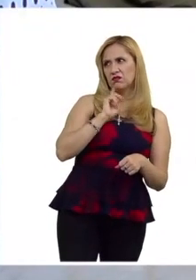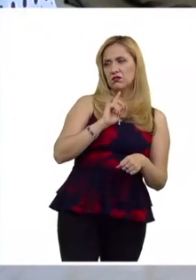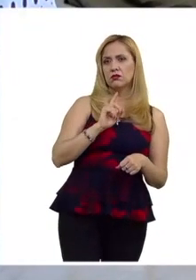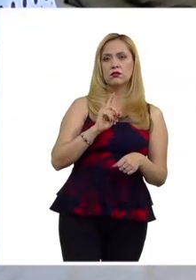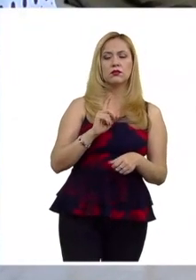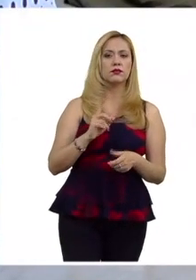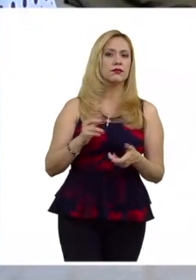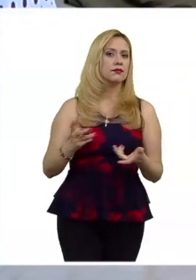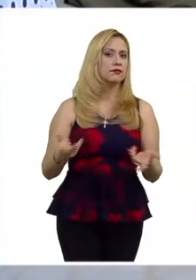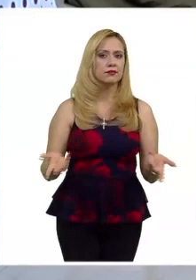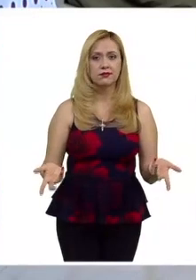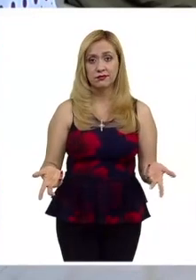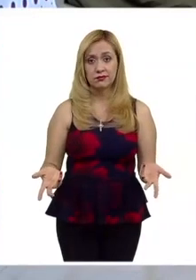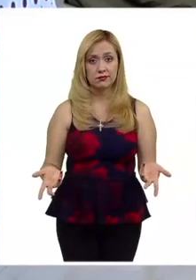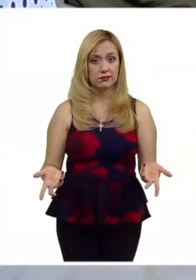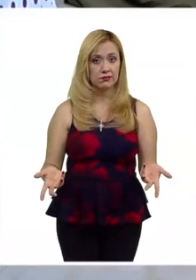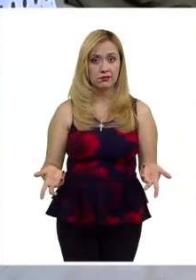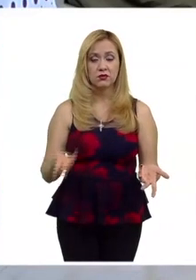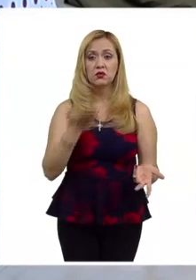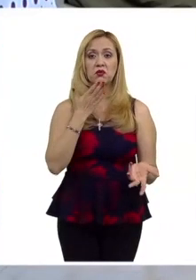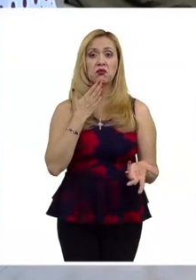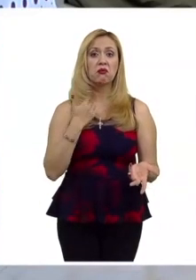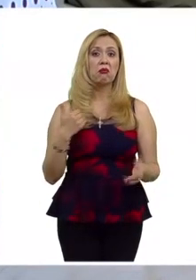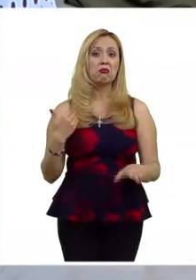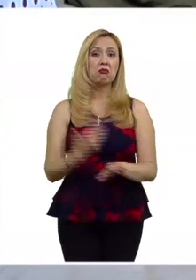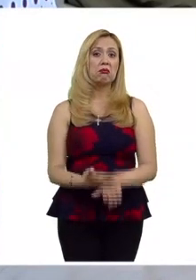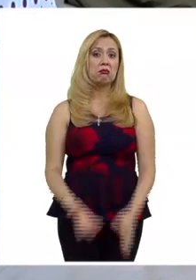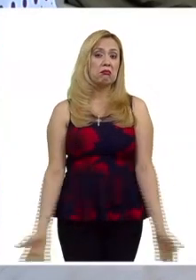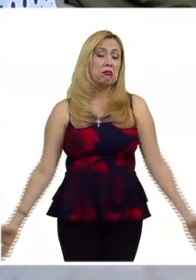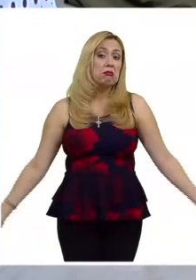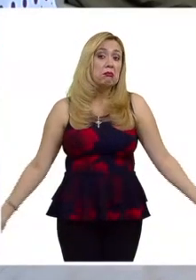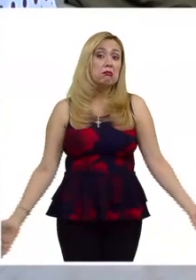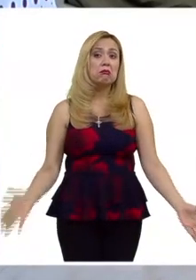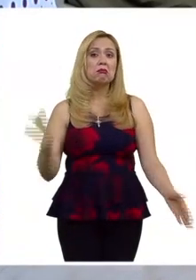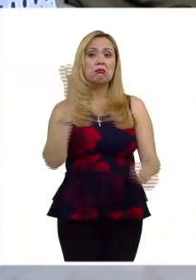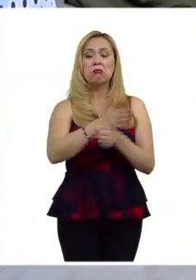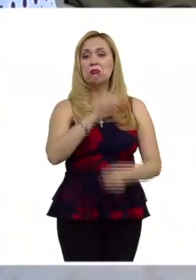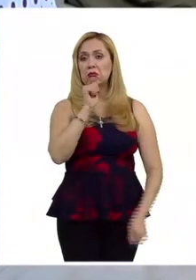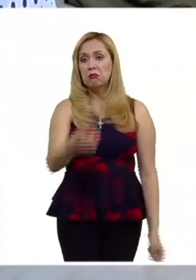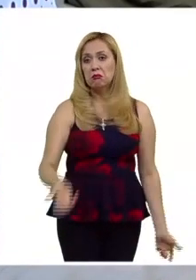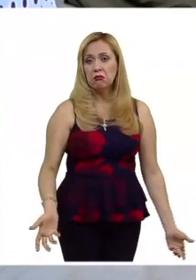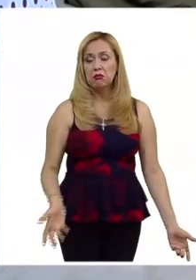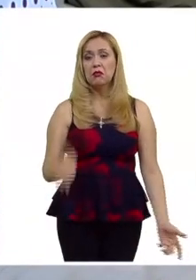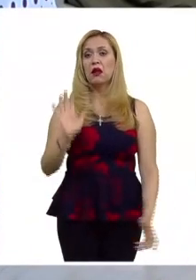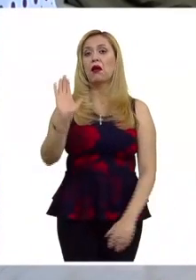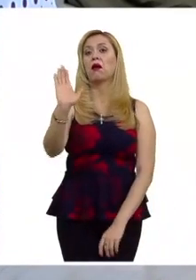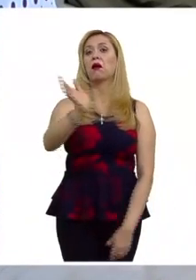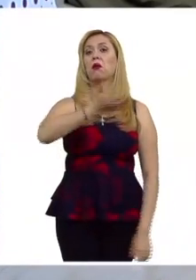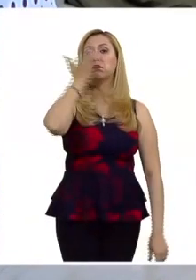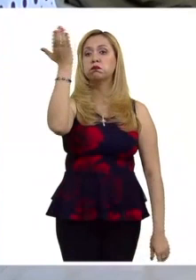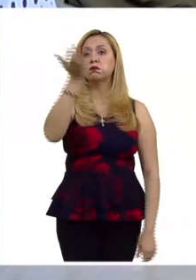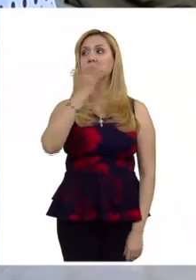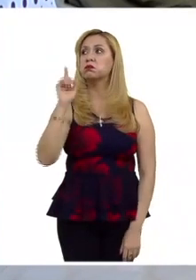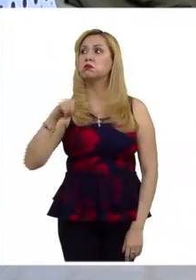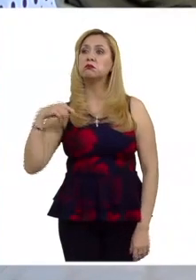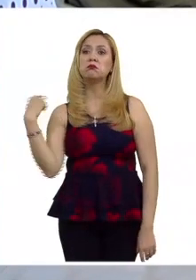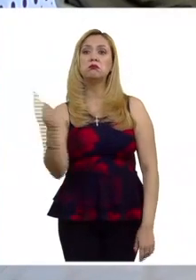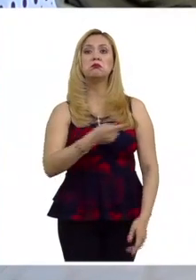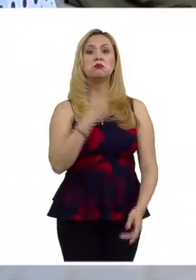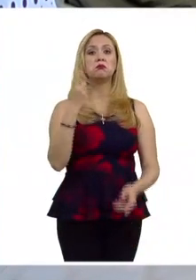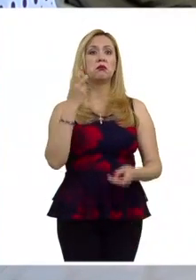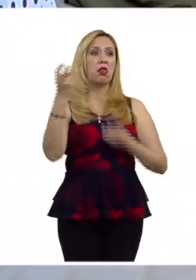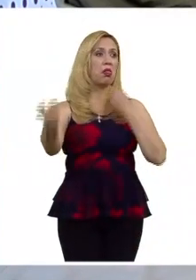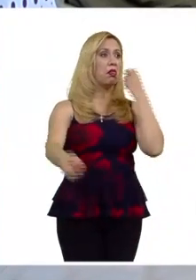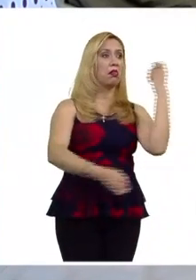y cómo el normalizar este tipo de discursos o la